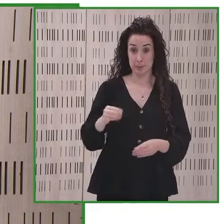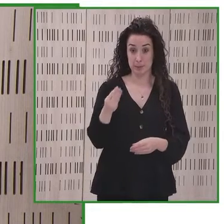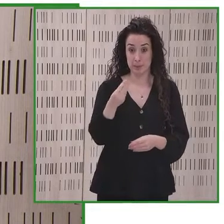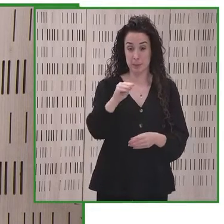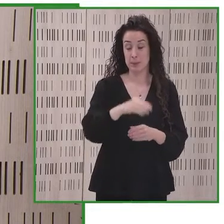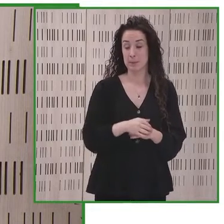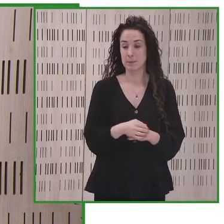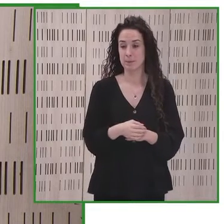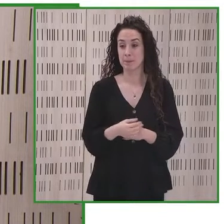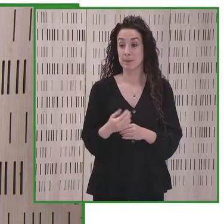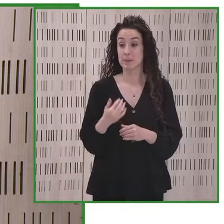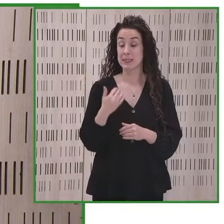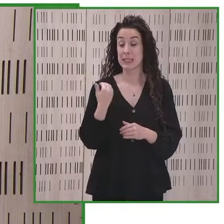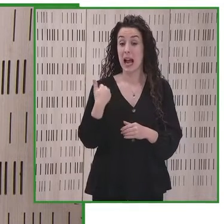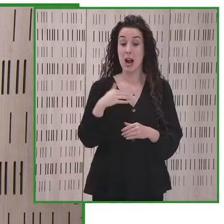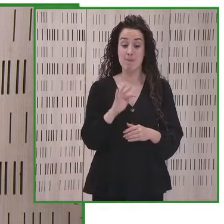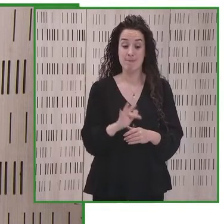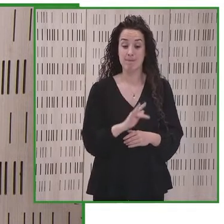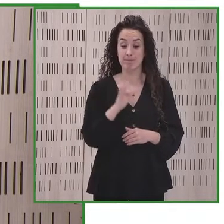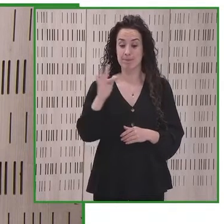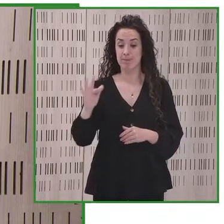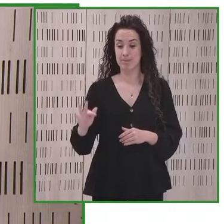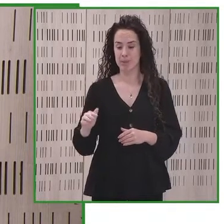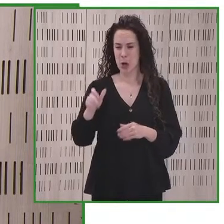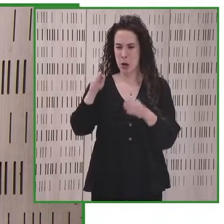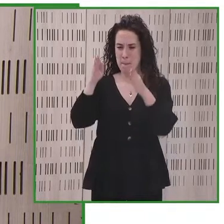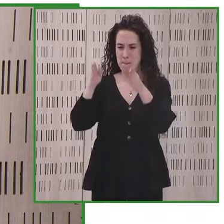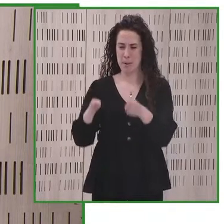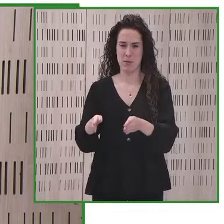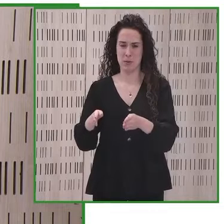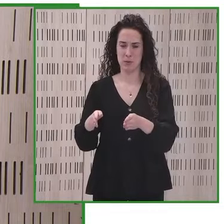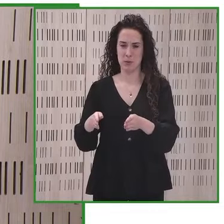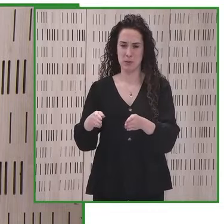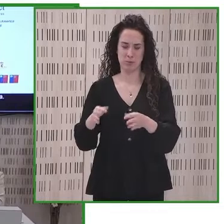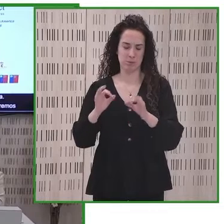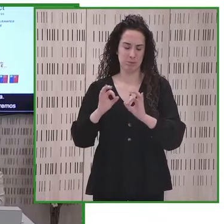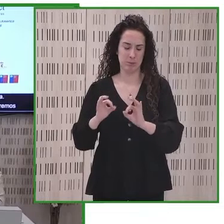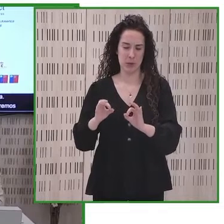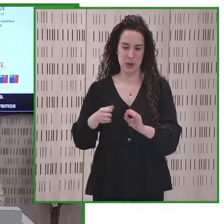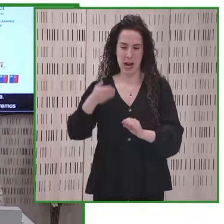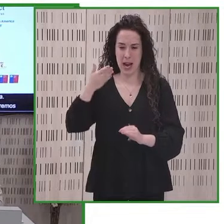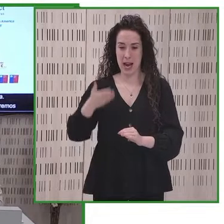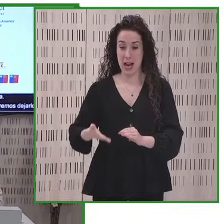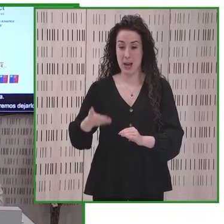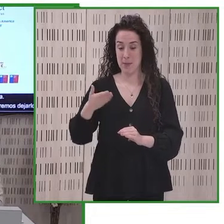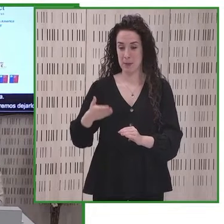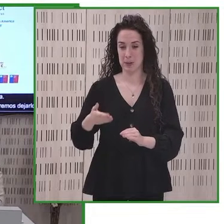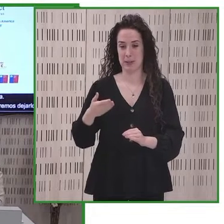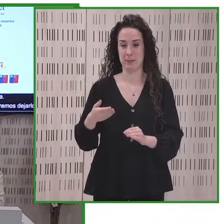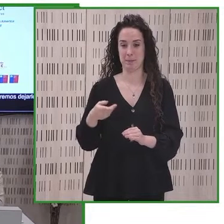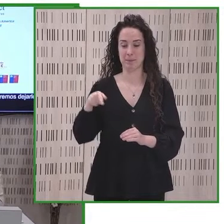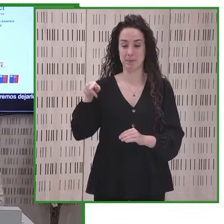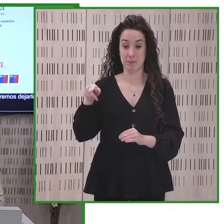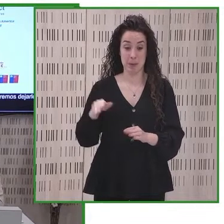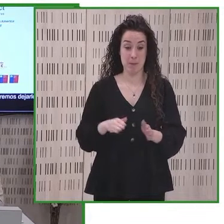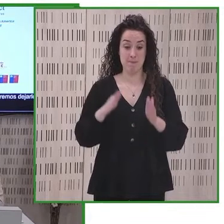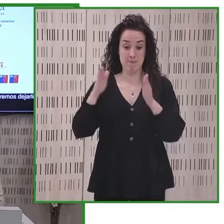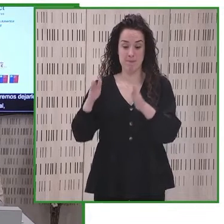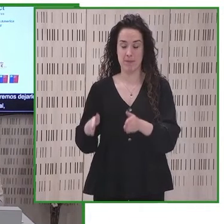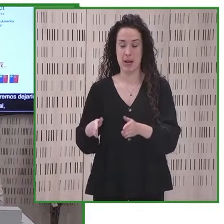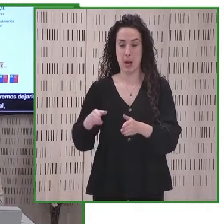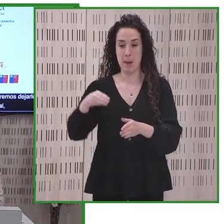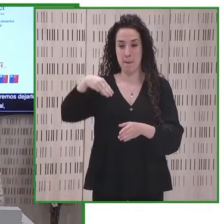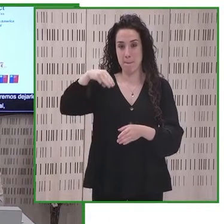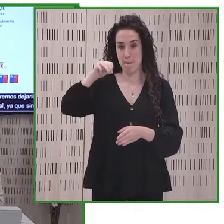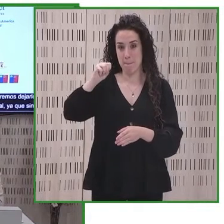saludos iniciales queremos dejarlos con la presencia de una persona muy especial ya que sin él no estaríamos todos aquí les dejo con Martín